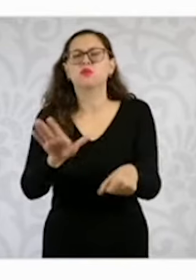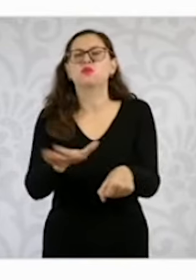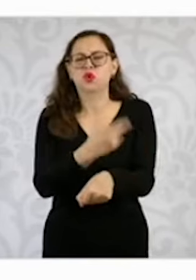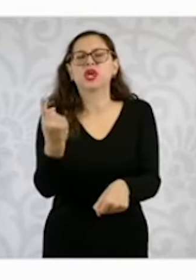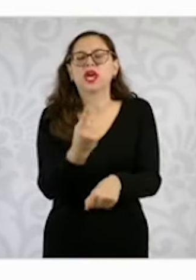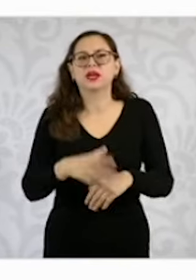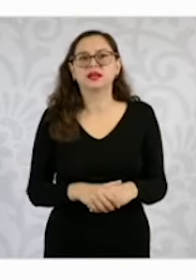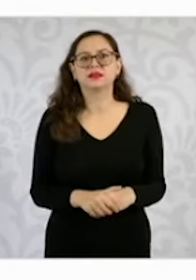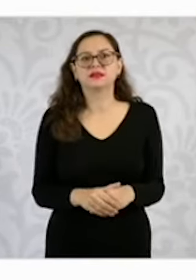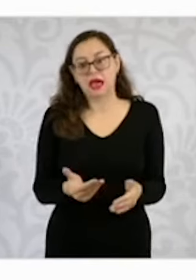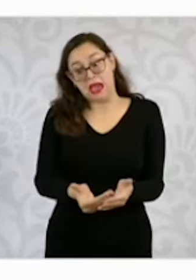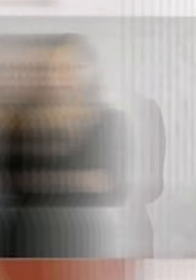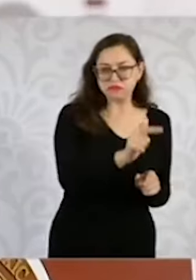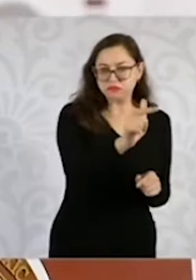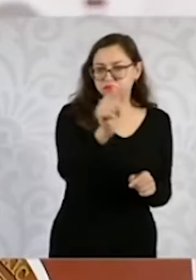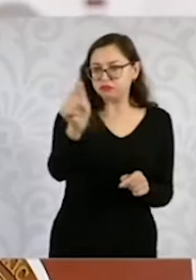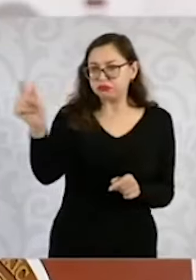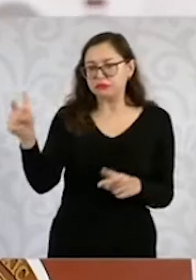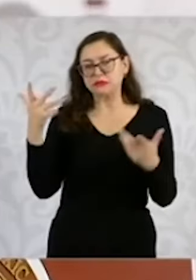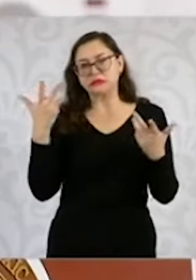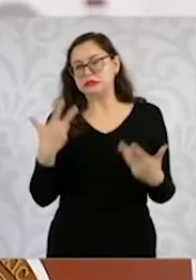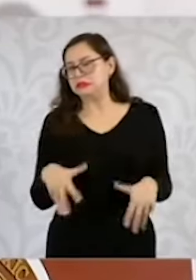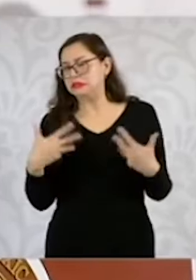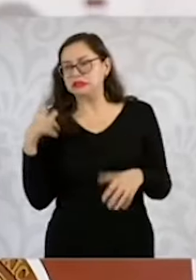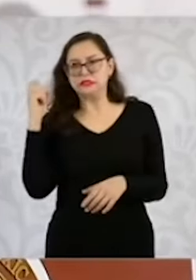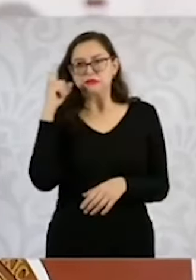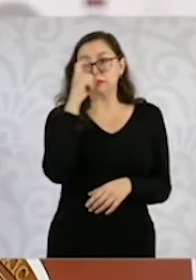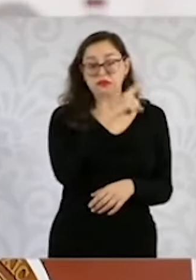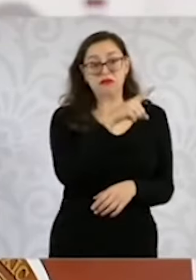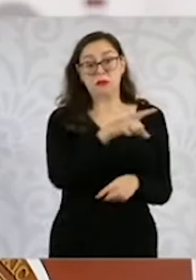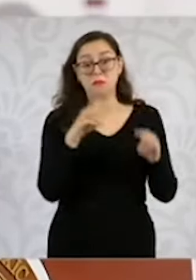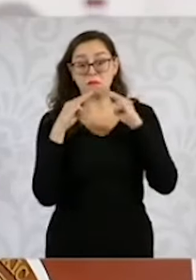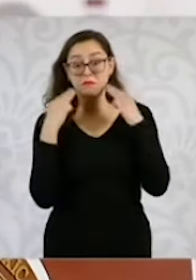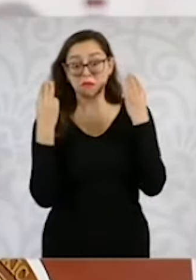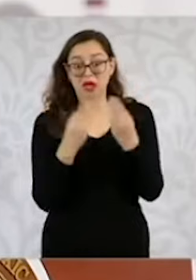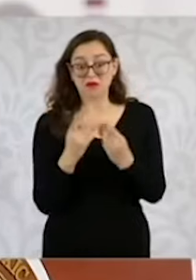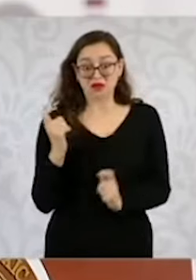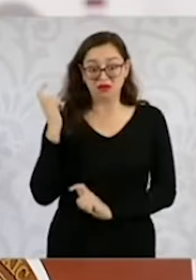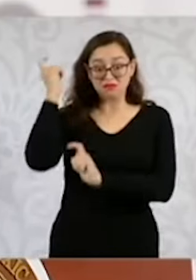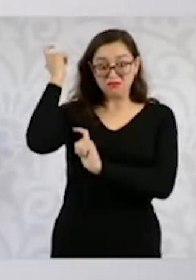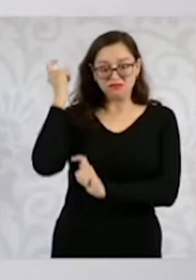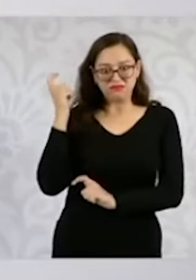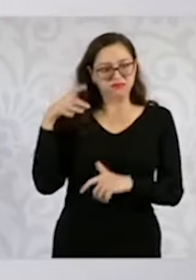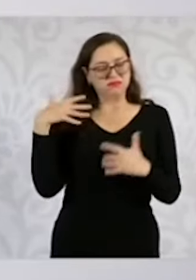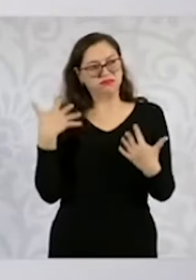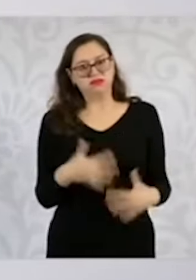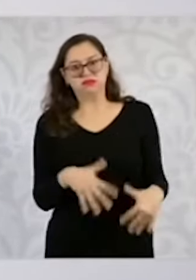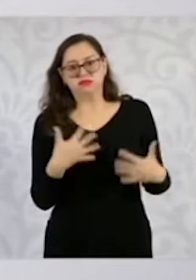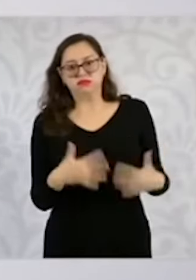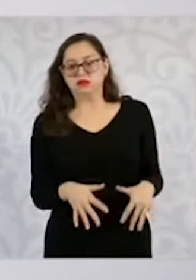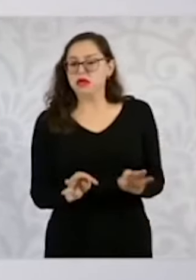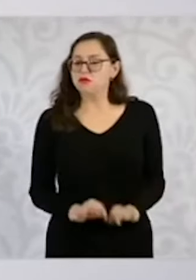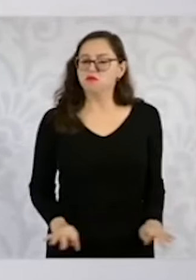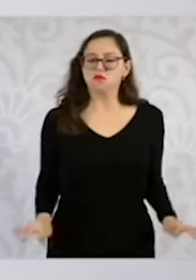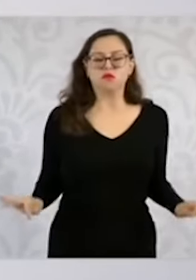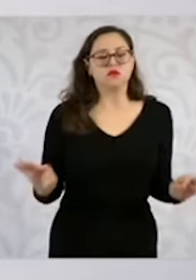de Seguridad en coordinación con los estados. El secretario de Seguridad y Protección Ciudadana, Omar García Harfuch, detalló que la nueva Estrategia Nacional de Seguridad